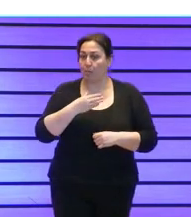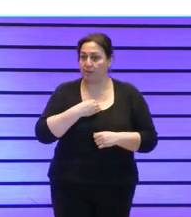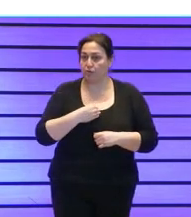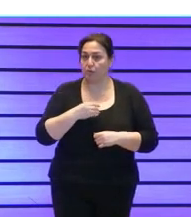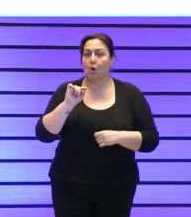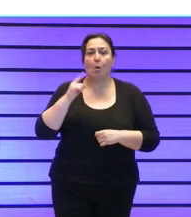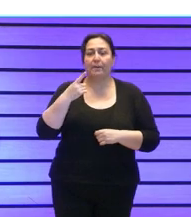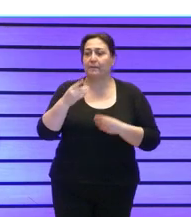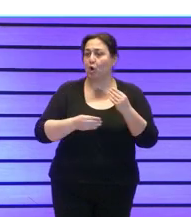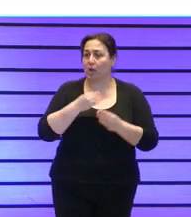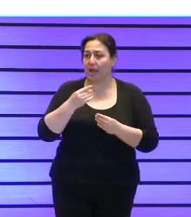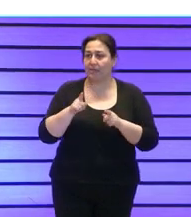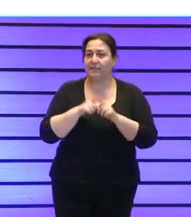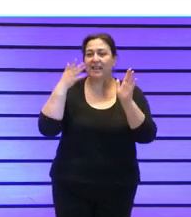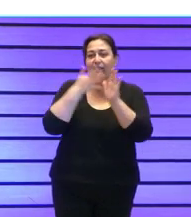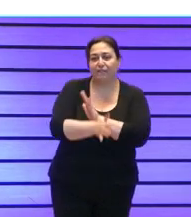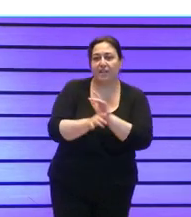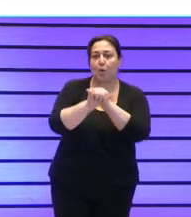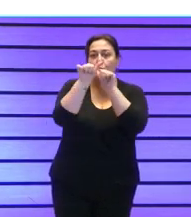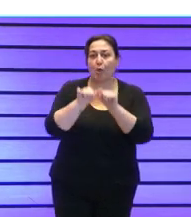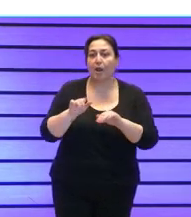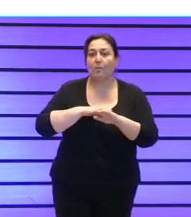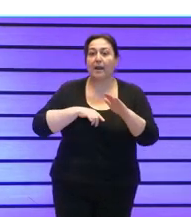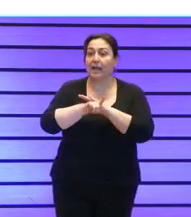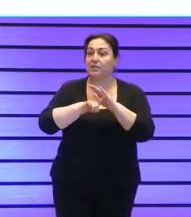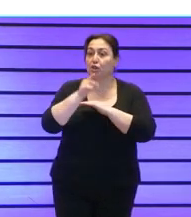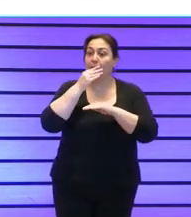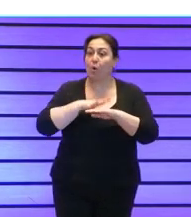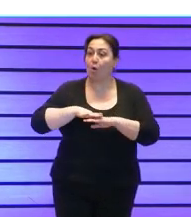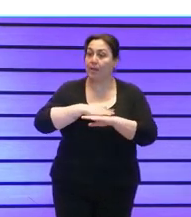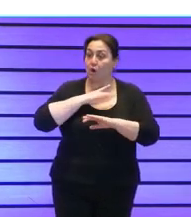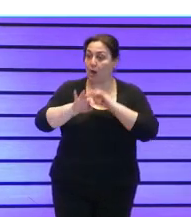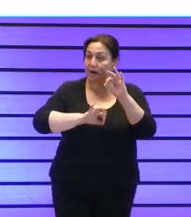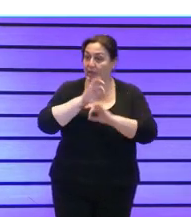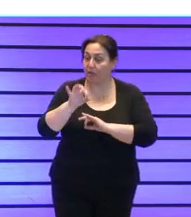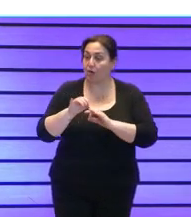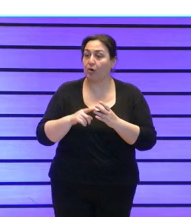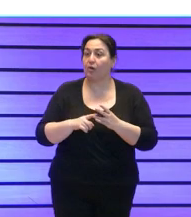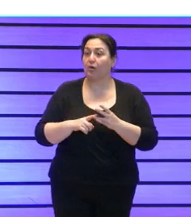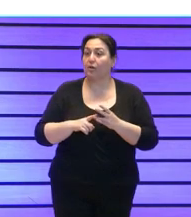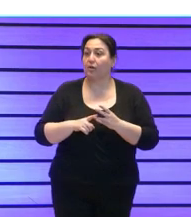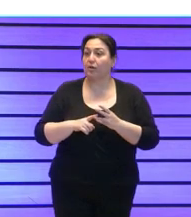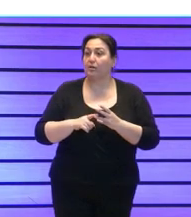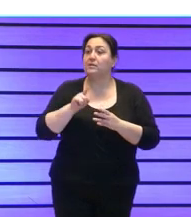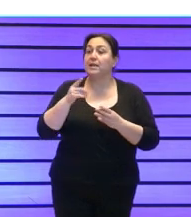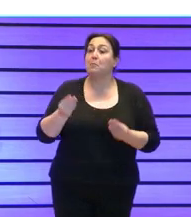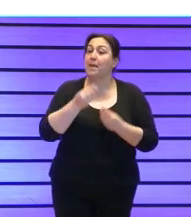que hace se define un modelo de gestión de buen gobierno en la organización se mejora todo el proceso